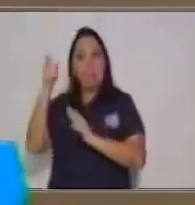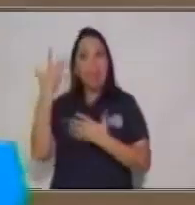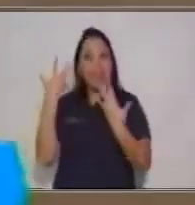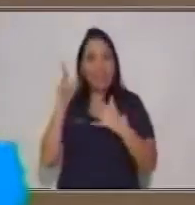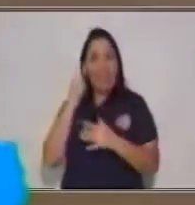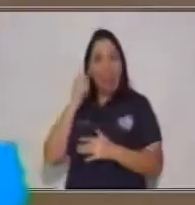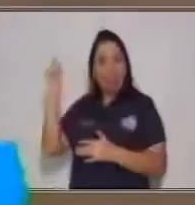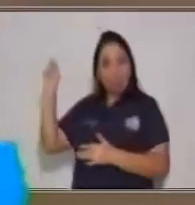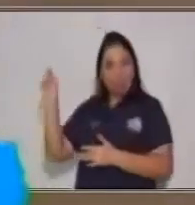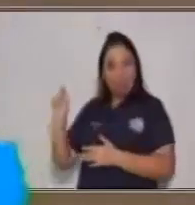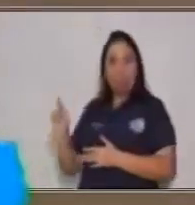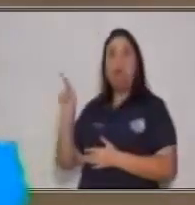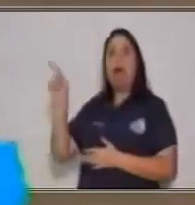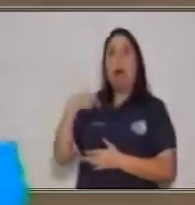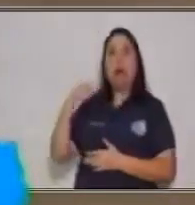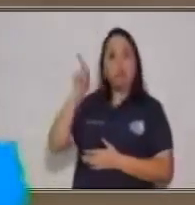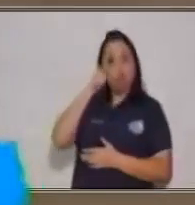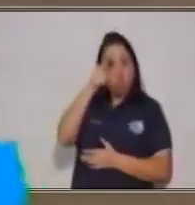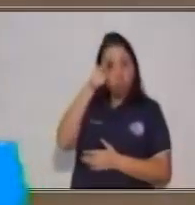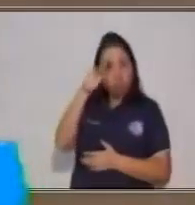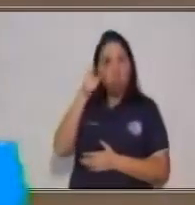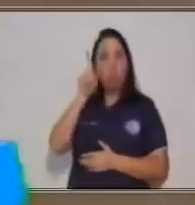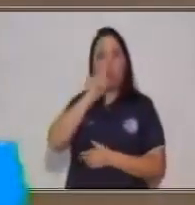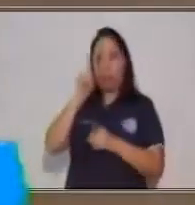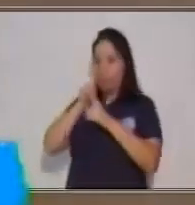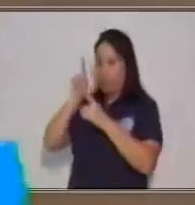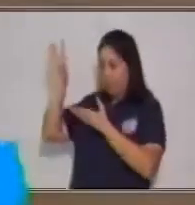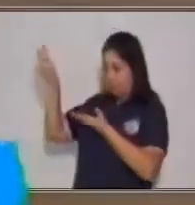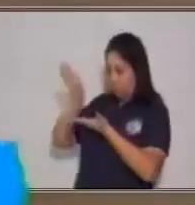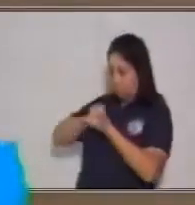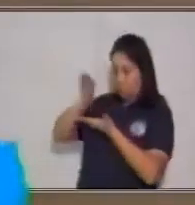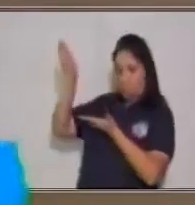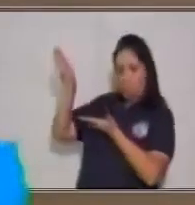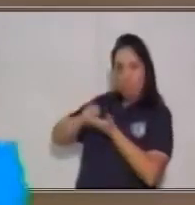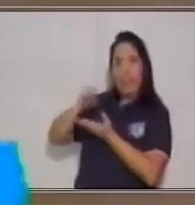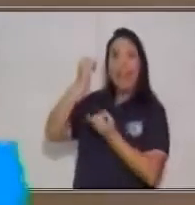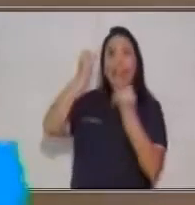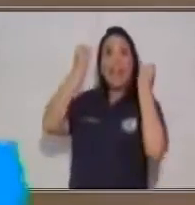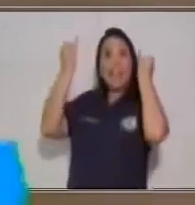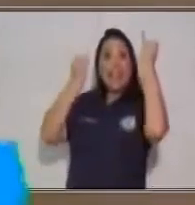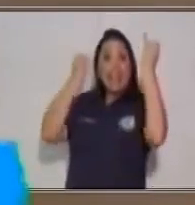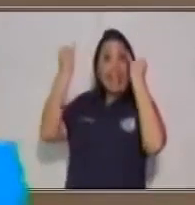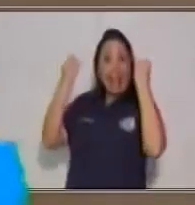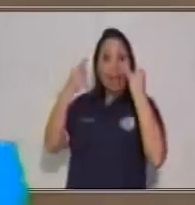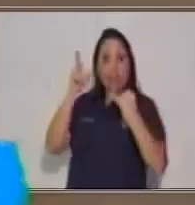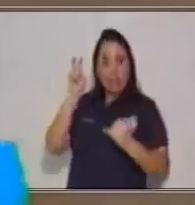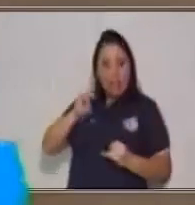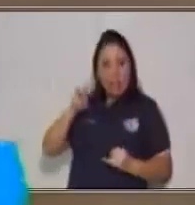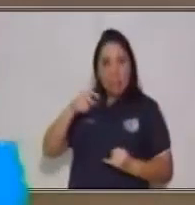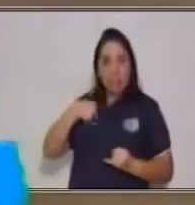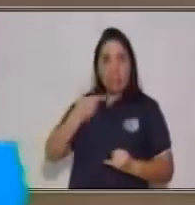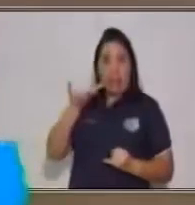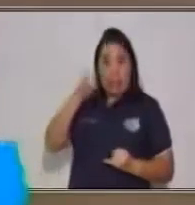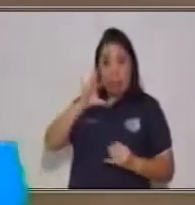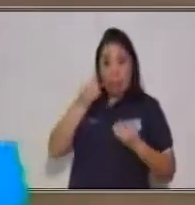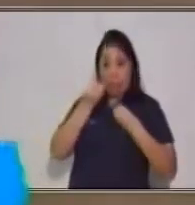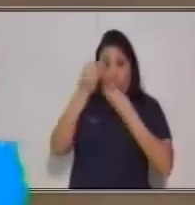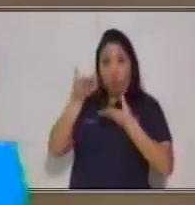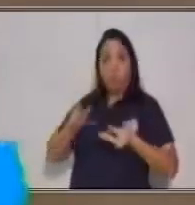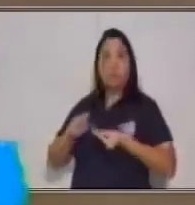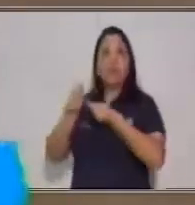tenemos ya lo puedes entonces desarrollar e irlo llenando con la información necesaria. Y por último,